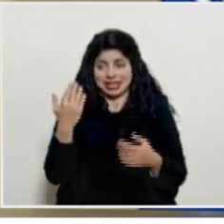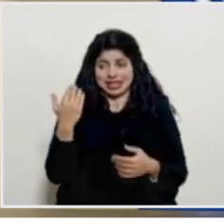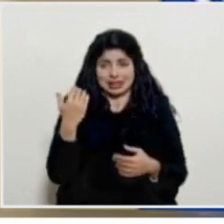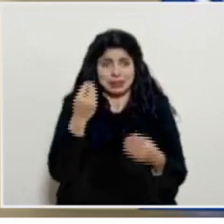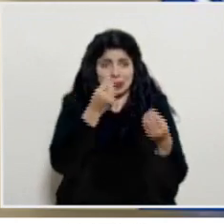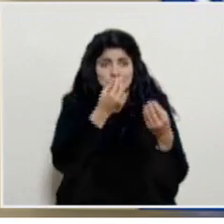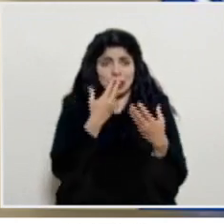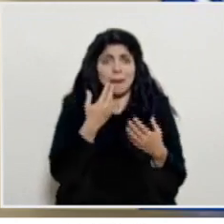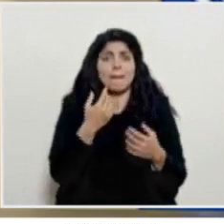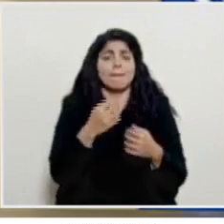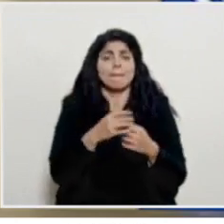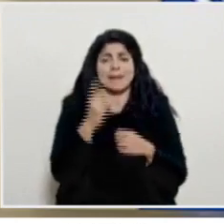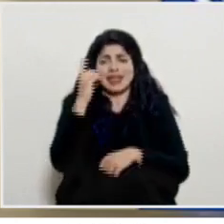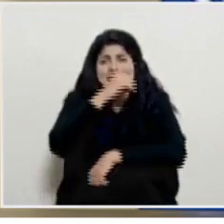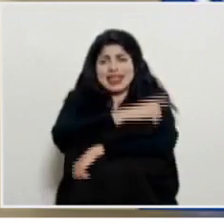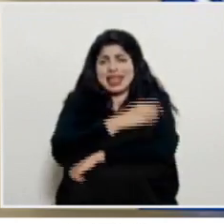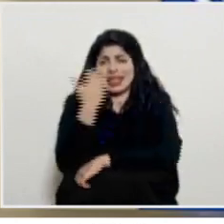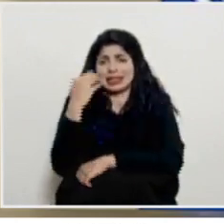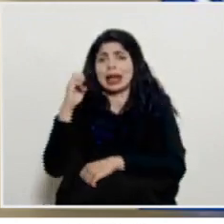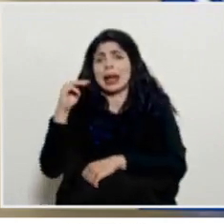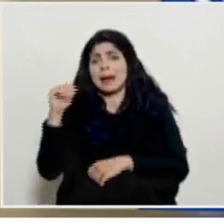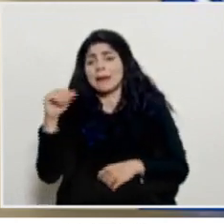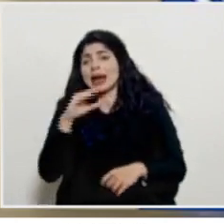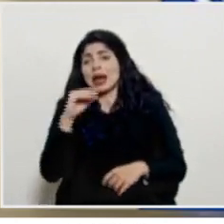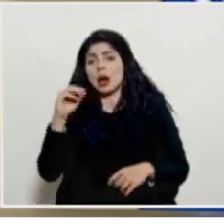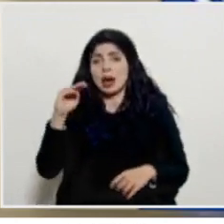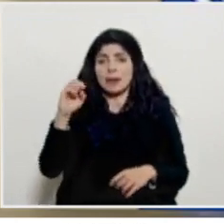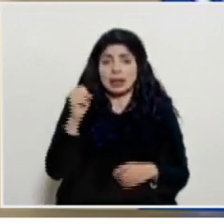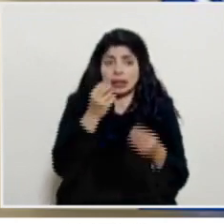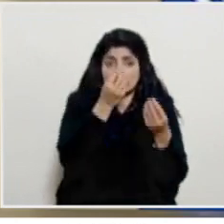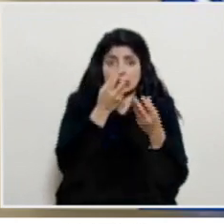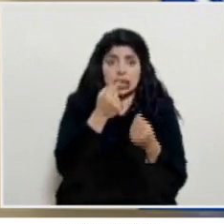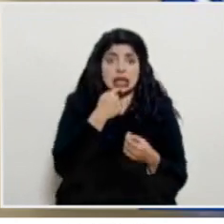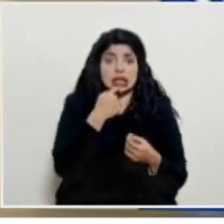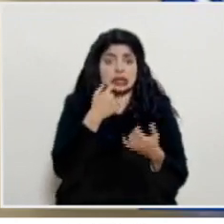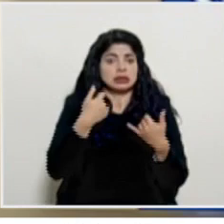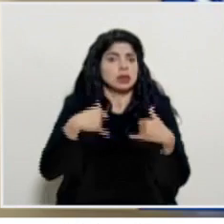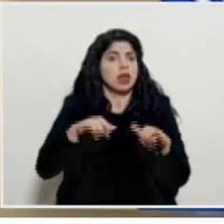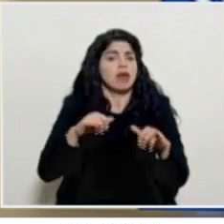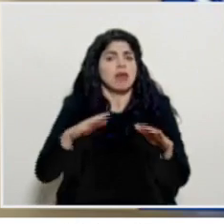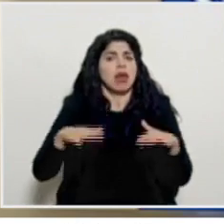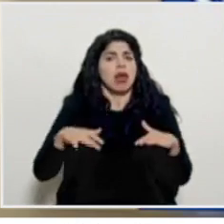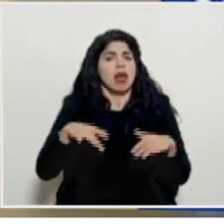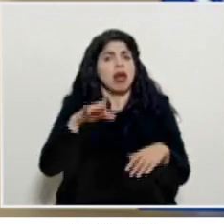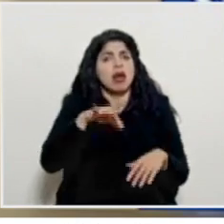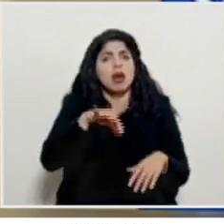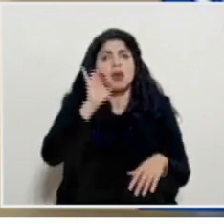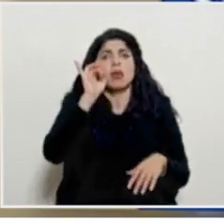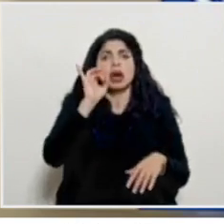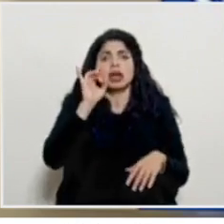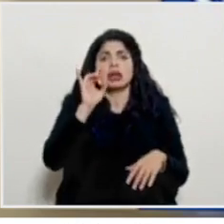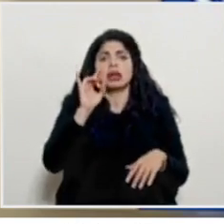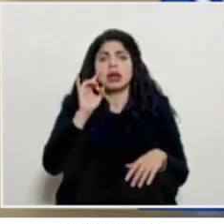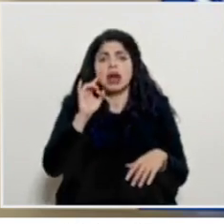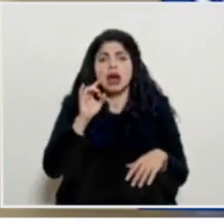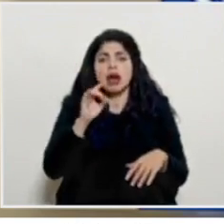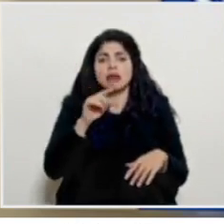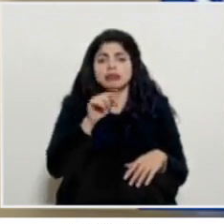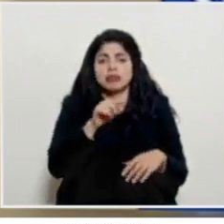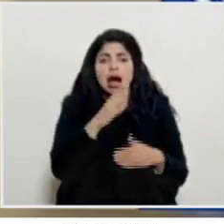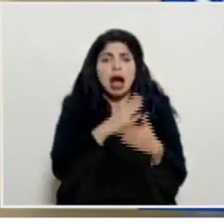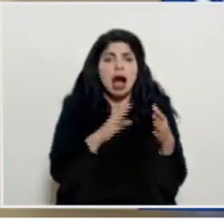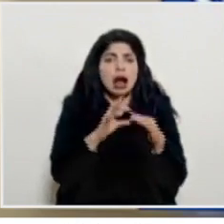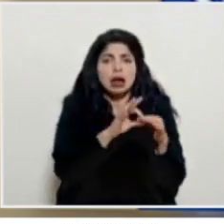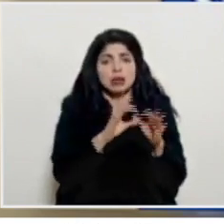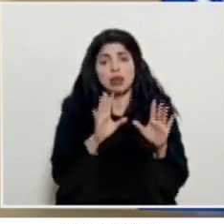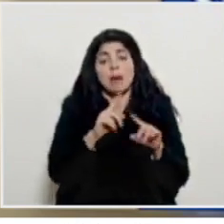recientes de ver hace pocos días tanto de la EMA como de la OMS es que todavía no existe ninguna contraindicación en ese sentido pero claro